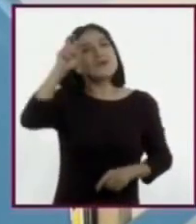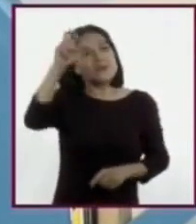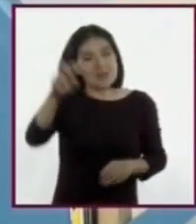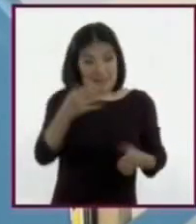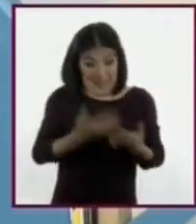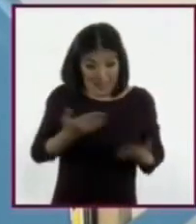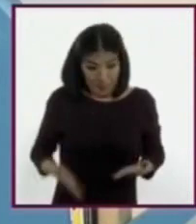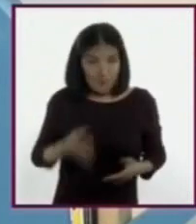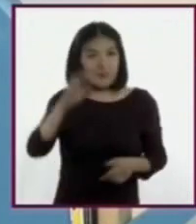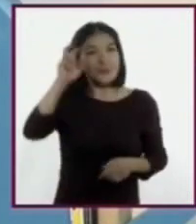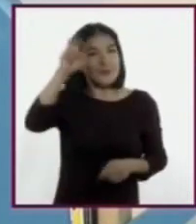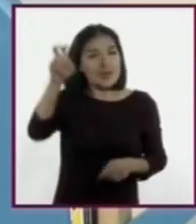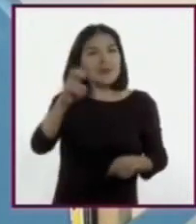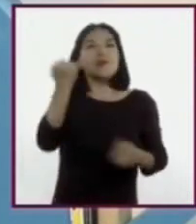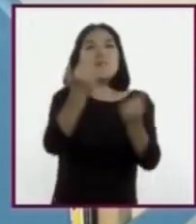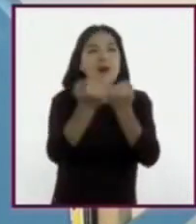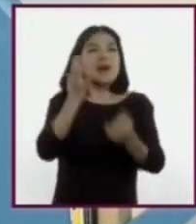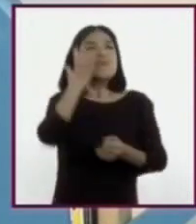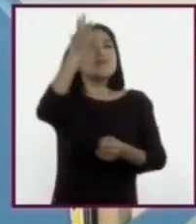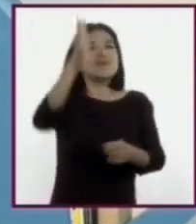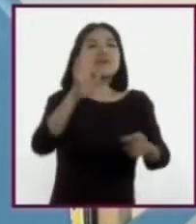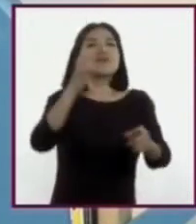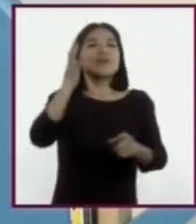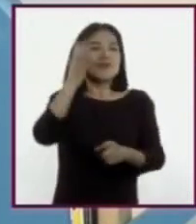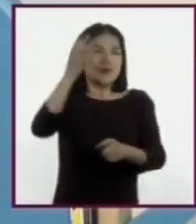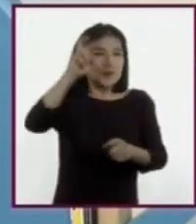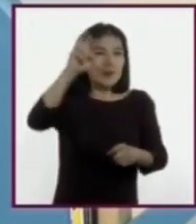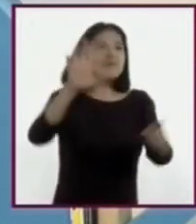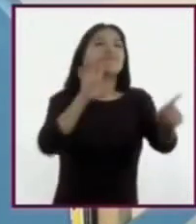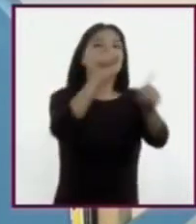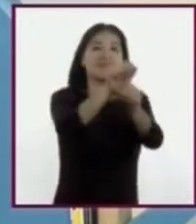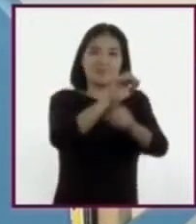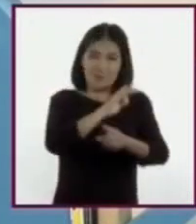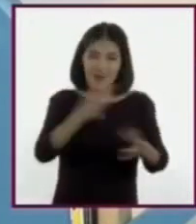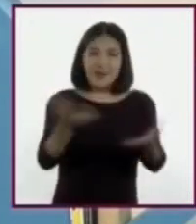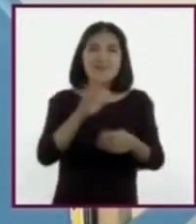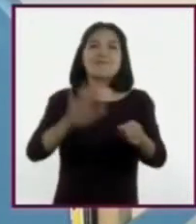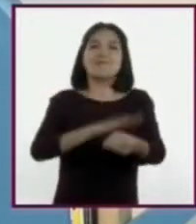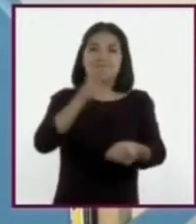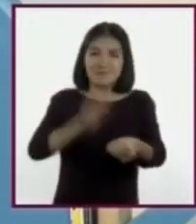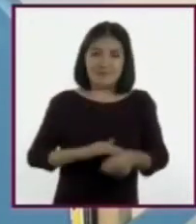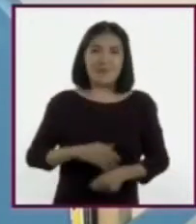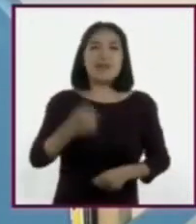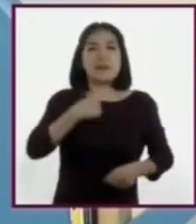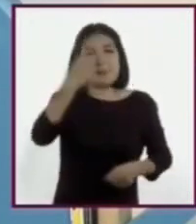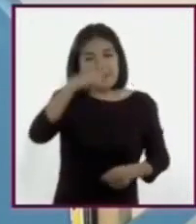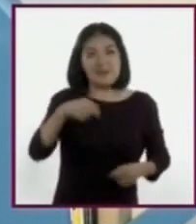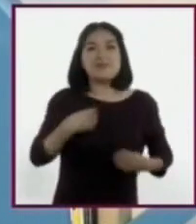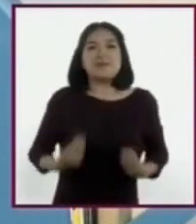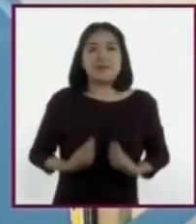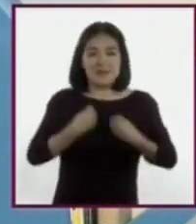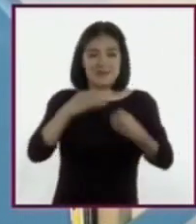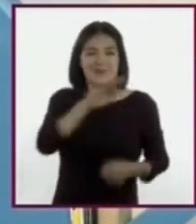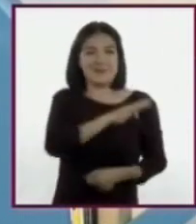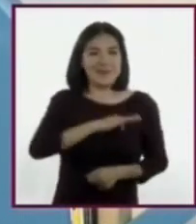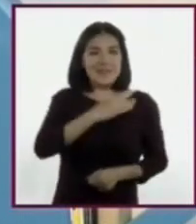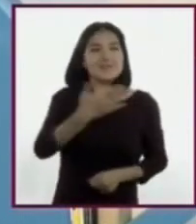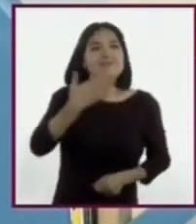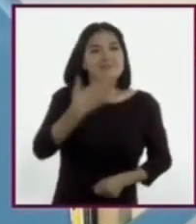nuestros sueños presentes y futuros. Tenemos la esperanza de lograr que nuestra vida sea plena y feliz. En la